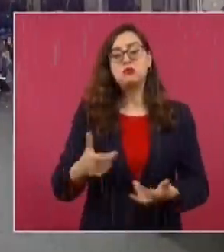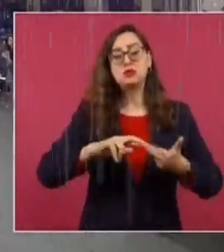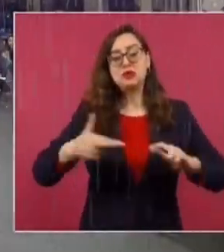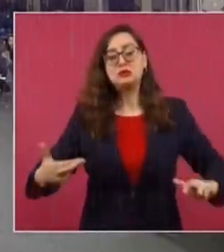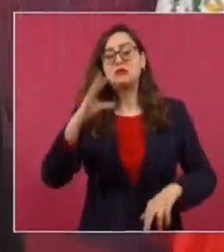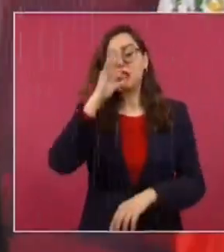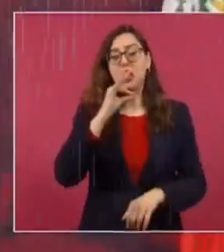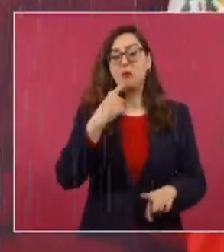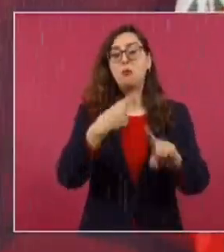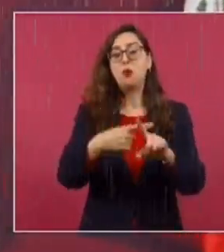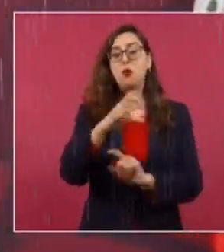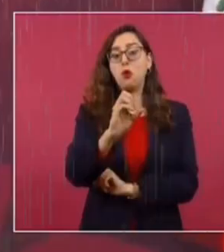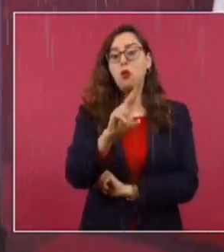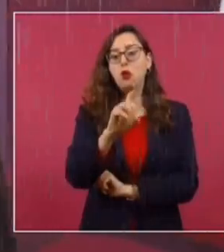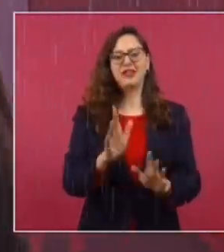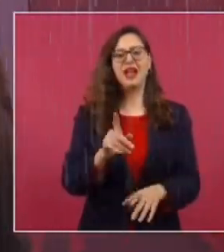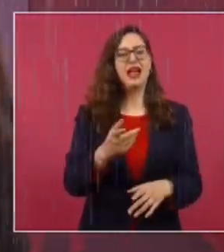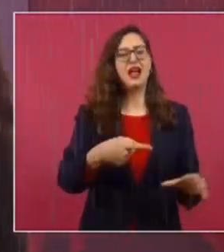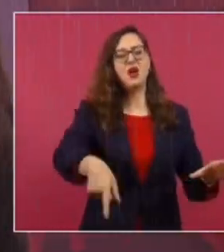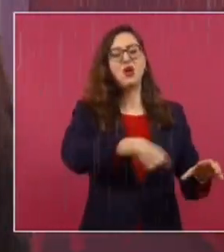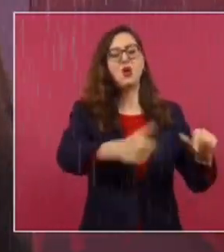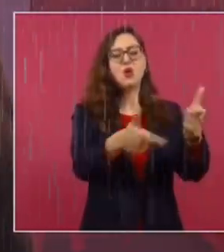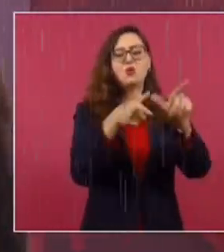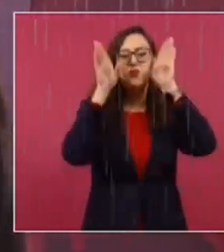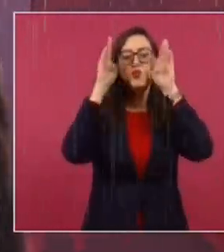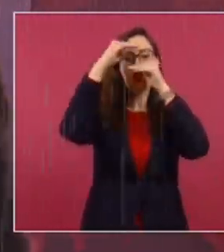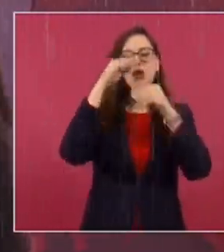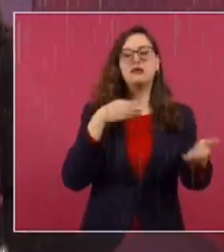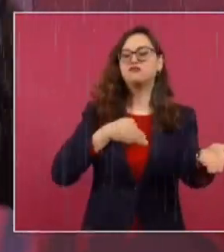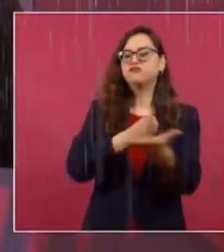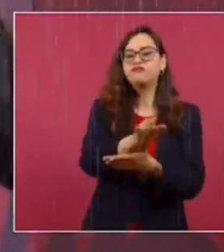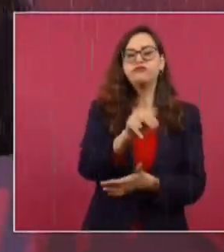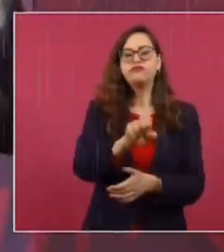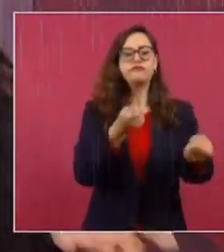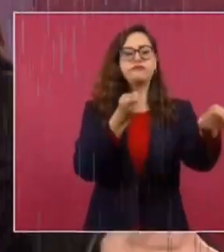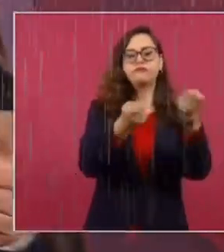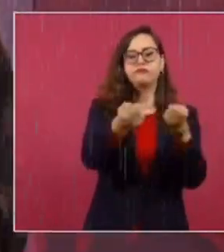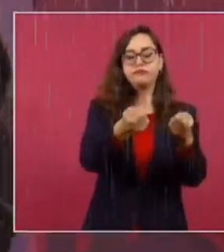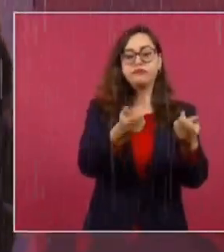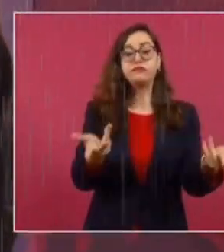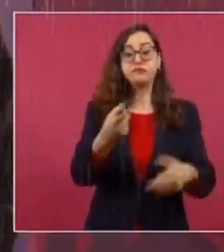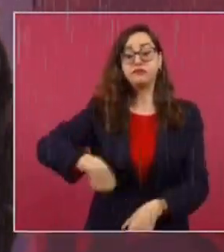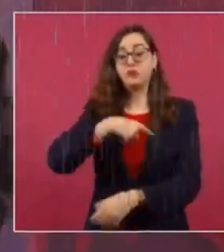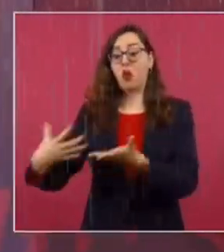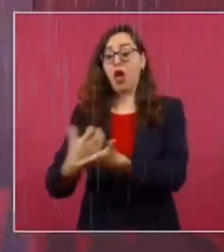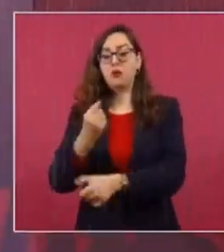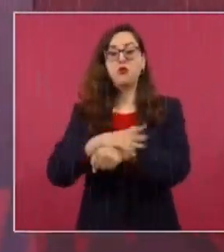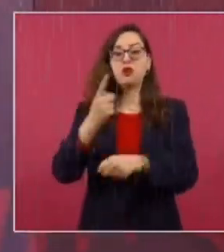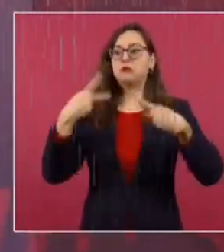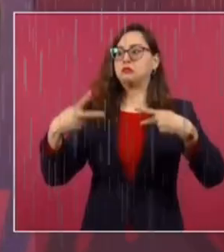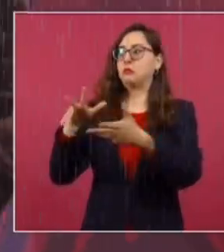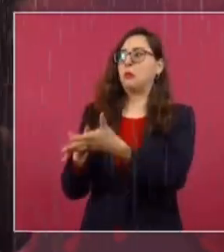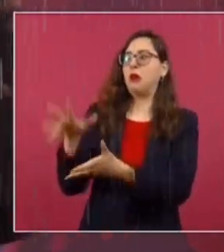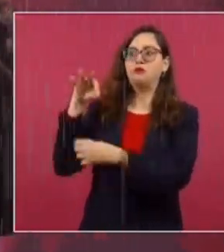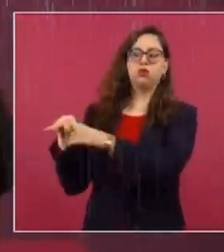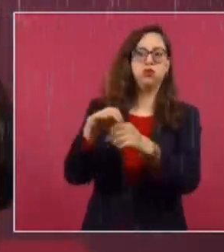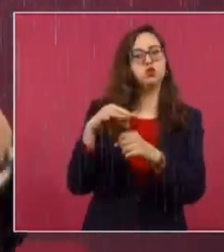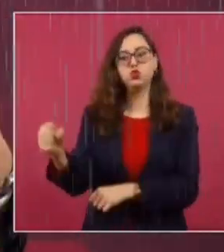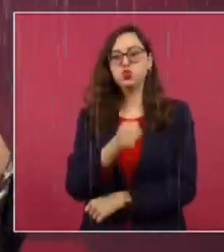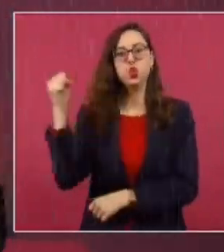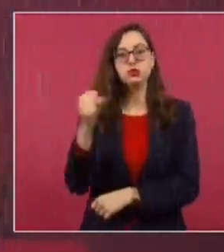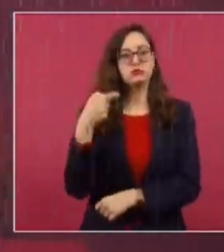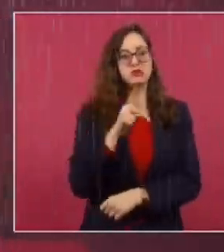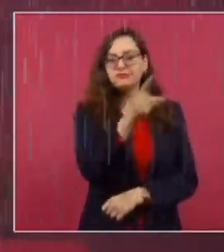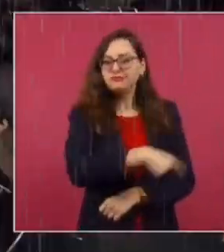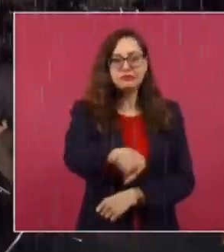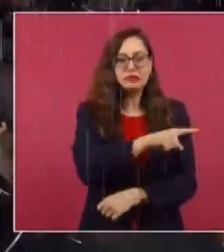No, es que el INE desde hace mucho tiempo está tomado por el bloque conservador. Nosotros ganamos a pesar de ellos. Por eso cuando dicen el Plan B, si